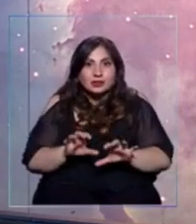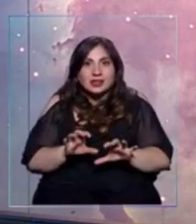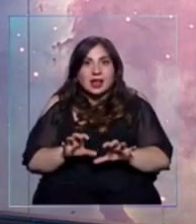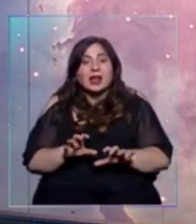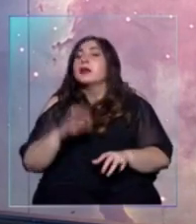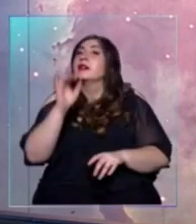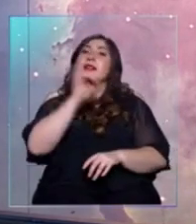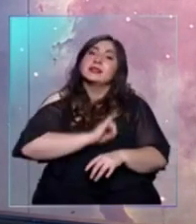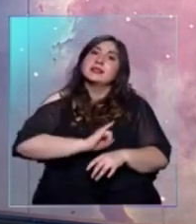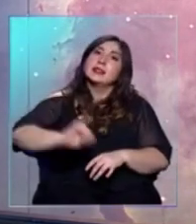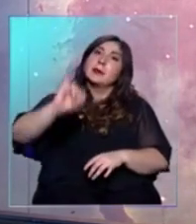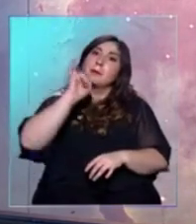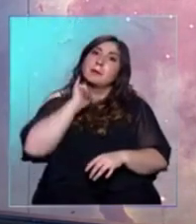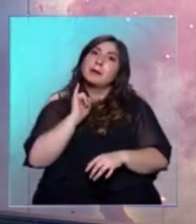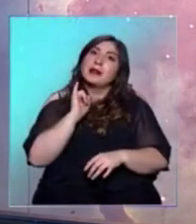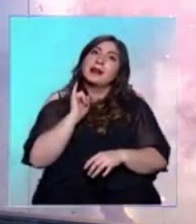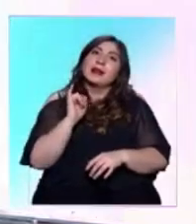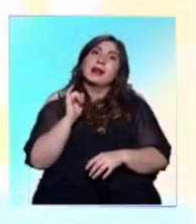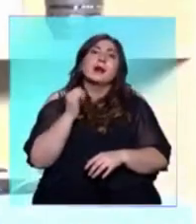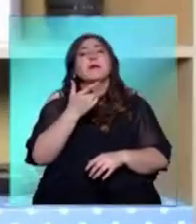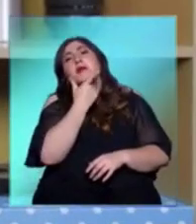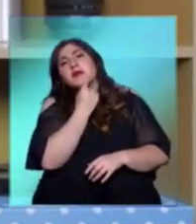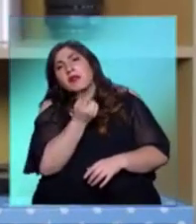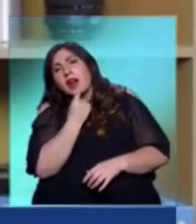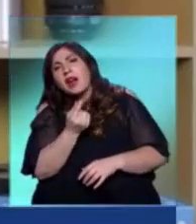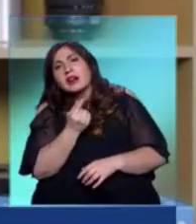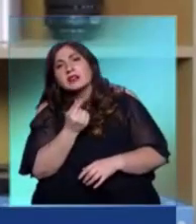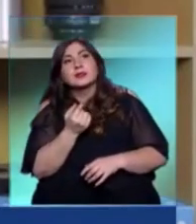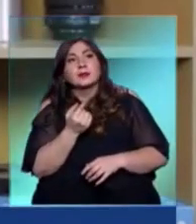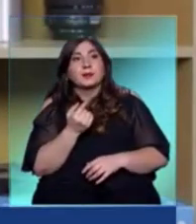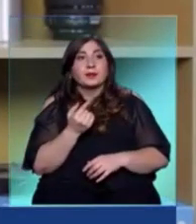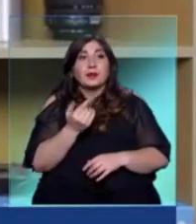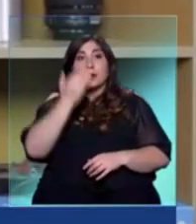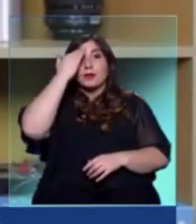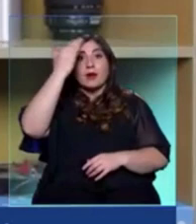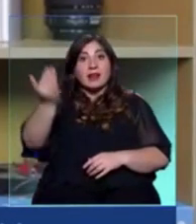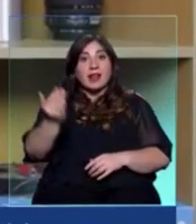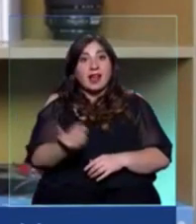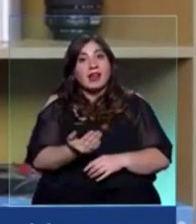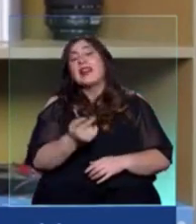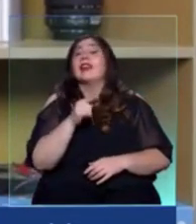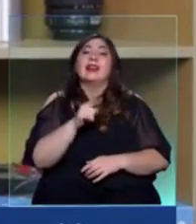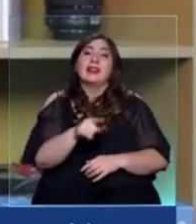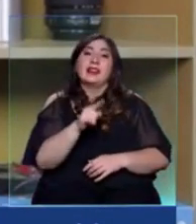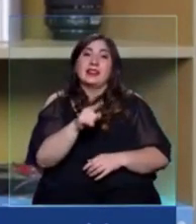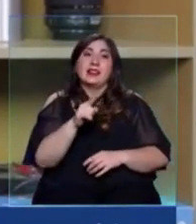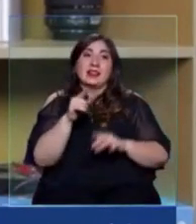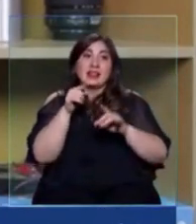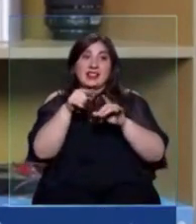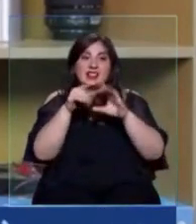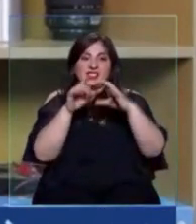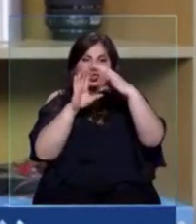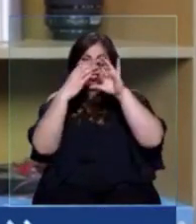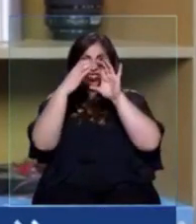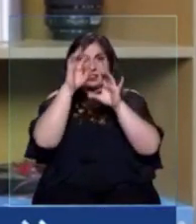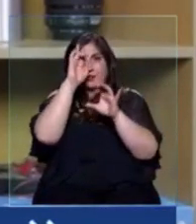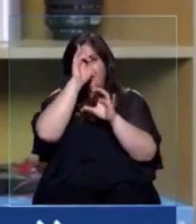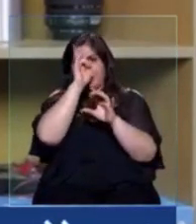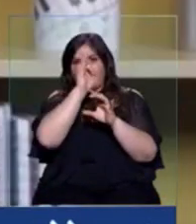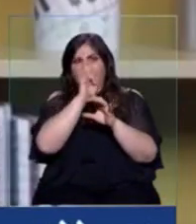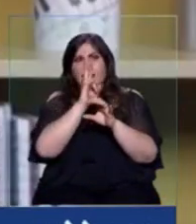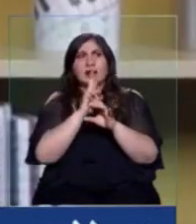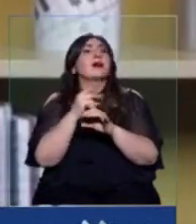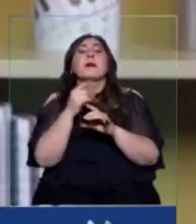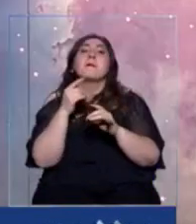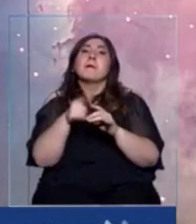pero siempre con un tono, ojalá, muy ameno, muy simple. ¡Vin acá, bros! Bueno, la cosa es que esta artilugia extraña pretende hacer un shotgun